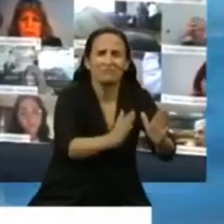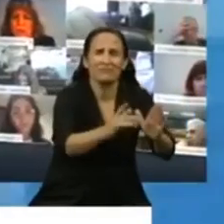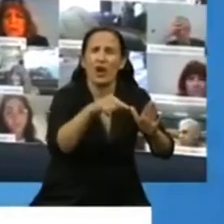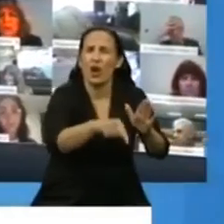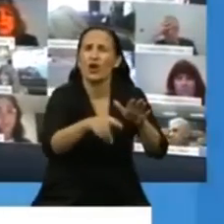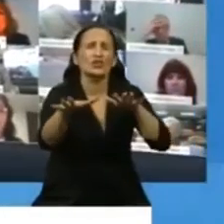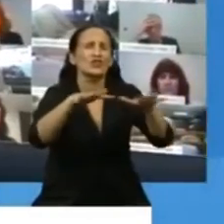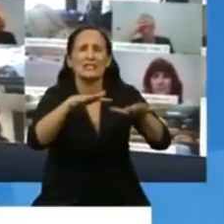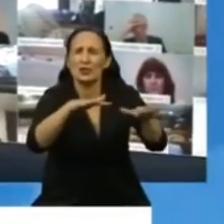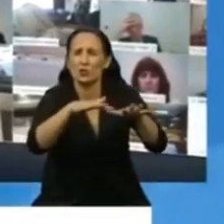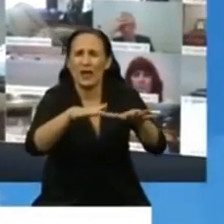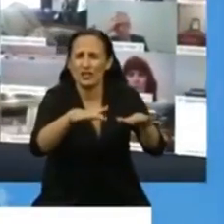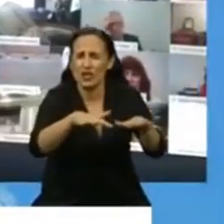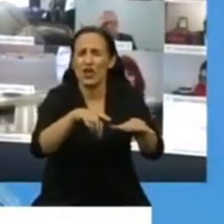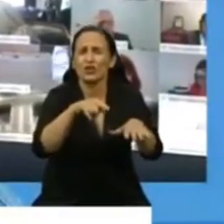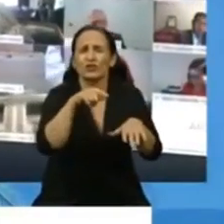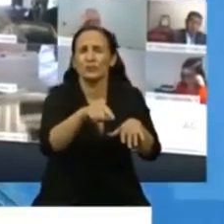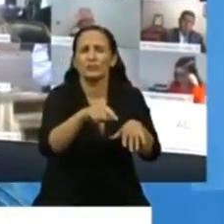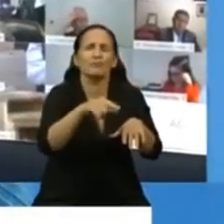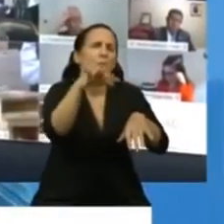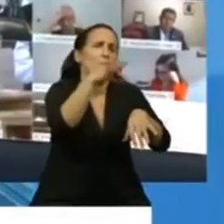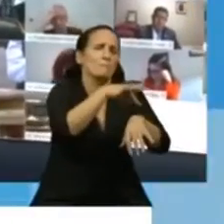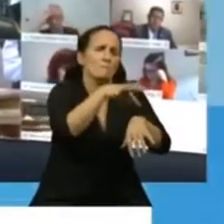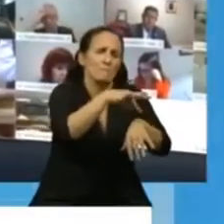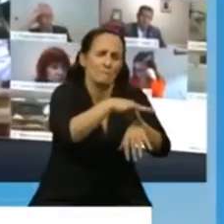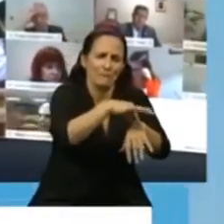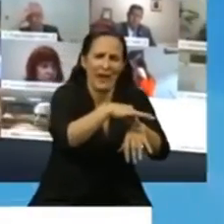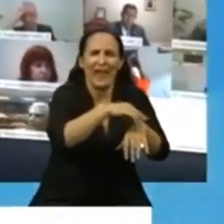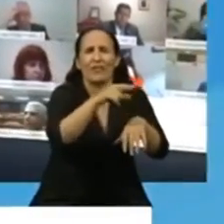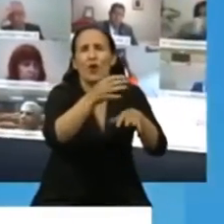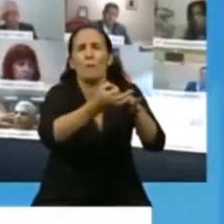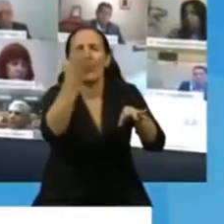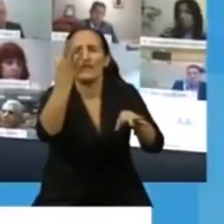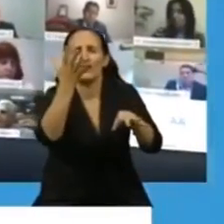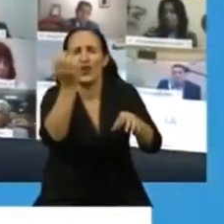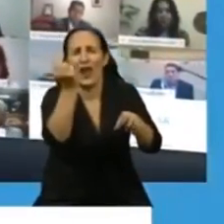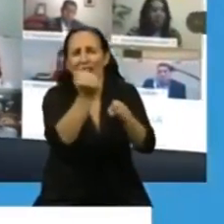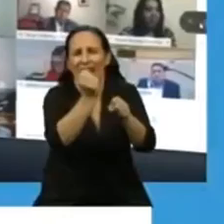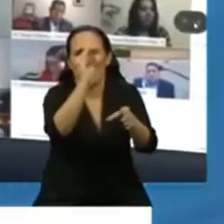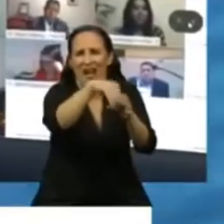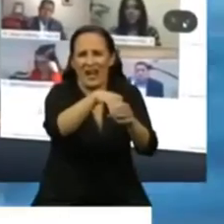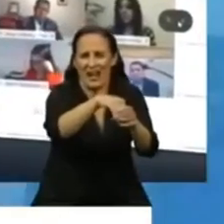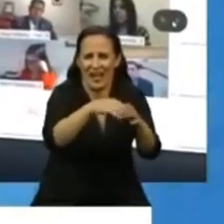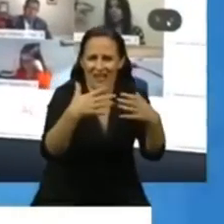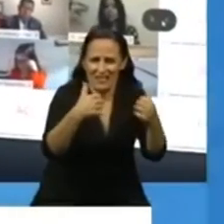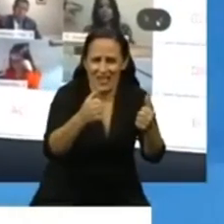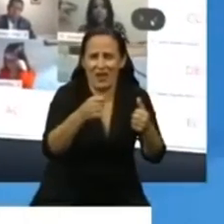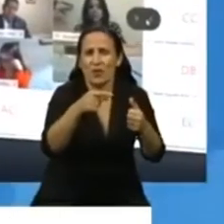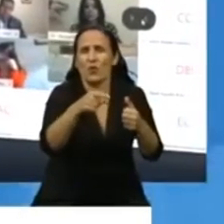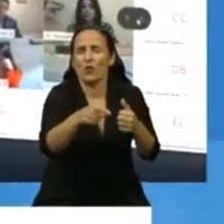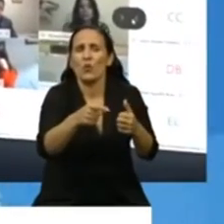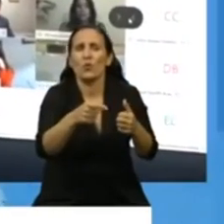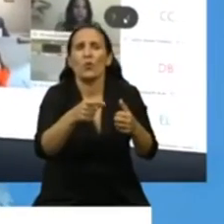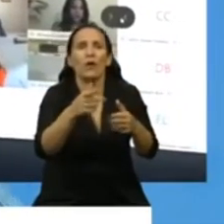enfrentando todo otro conjunto de médicos, de profesionales de la salud, que en caso no han podido